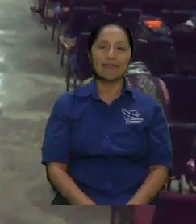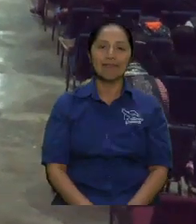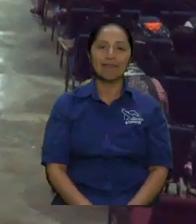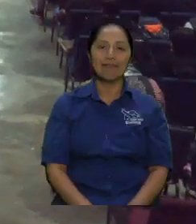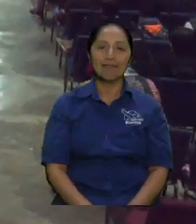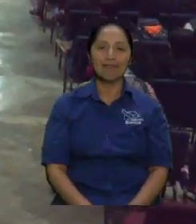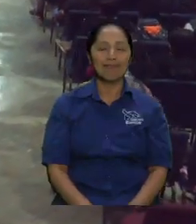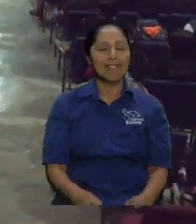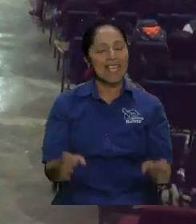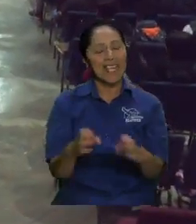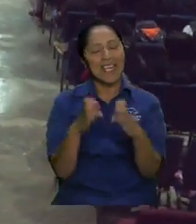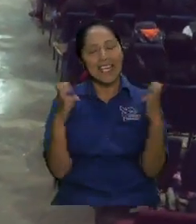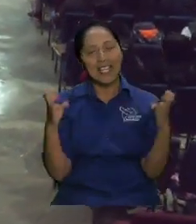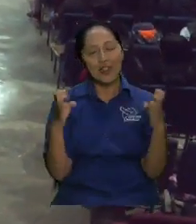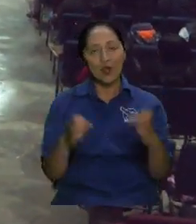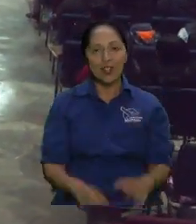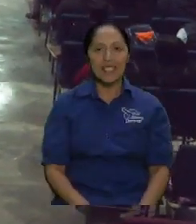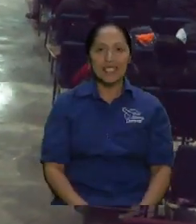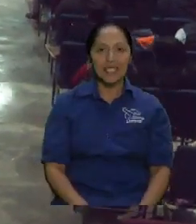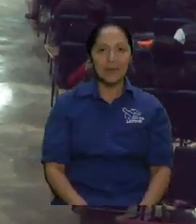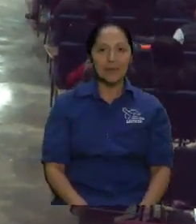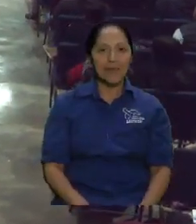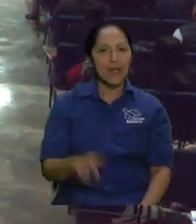Bueno, entonces miremos en lo espiritual.